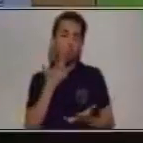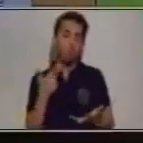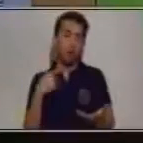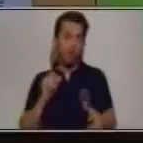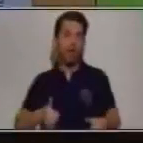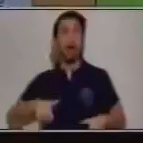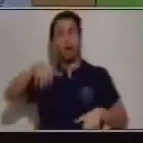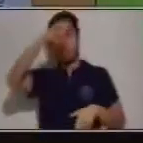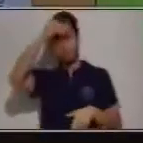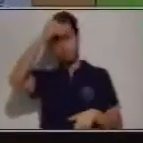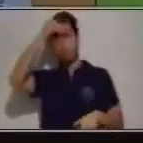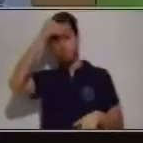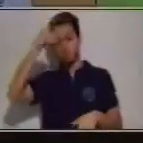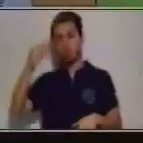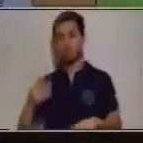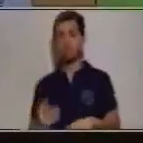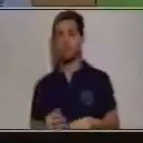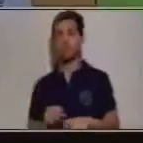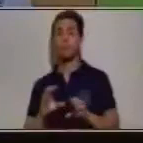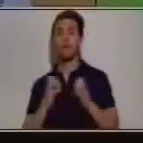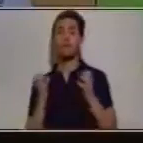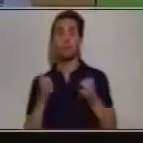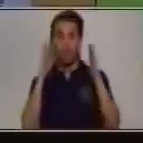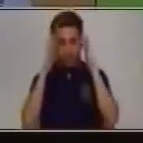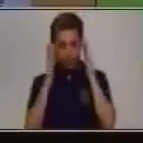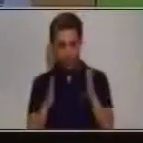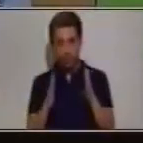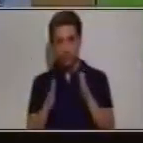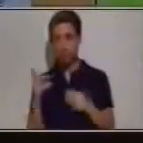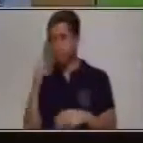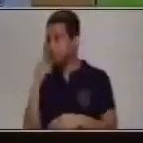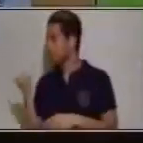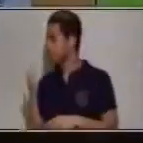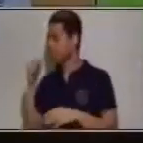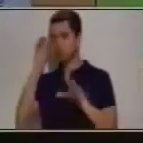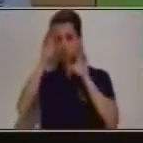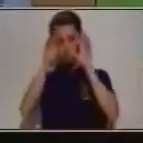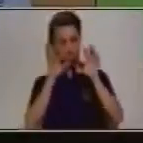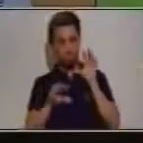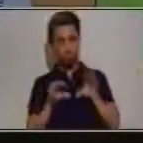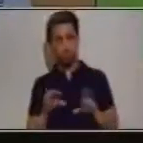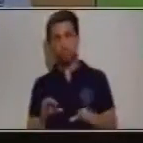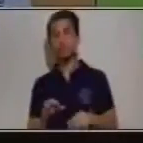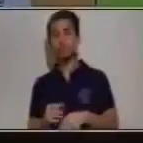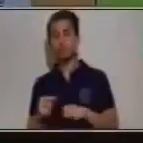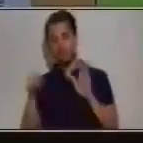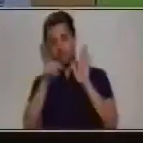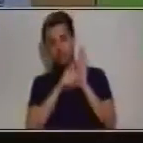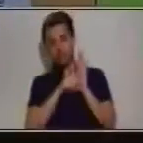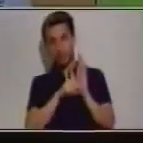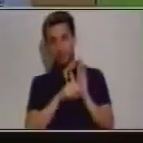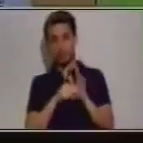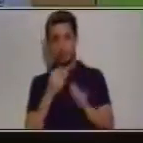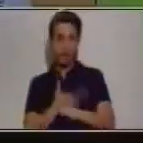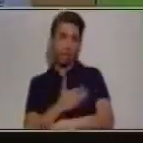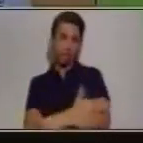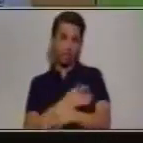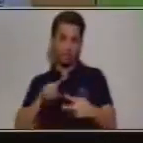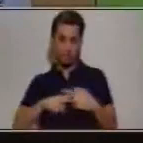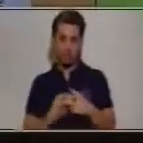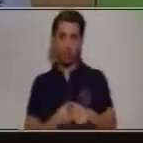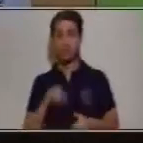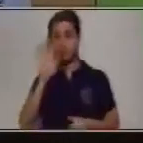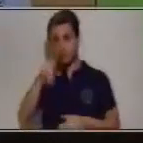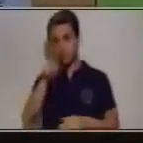lograr lo que queremos. Así que pongámosle atención a las partes de la resta antes de iniciar. Quiero que